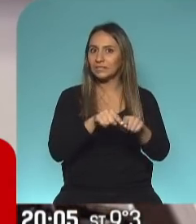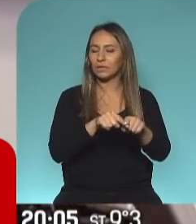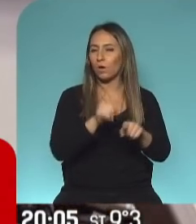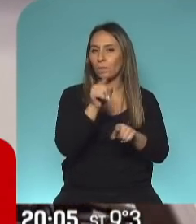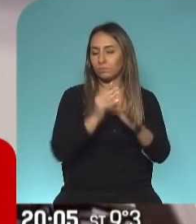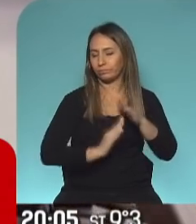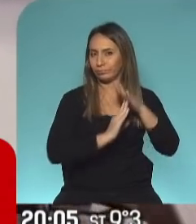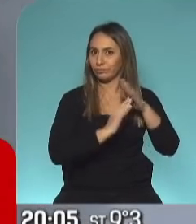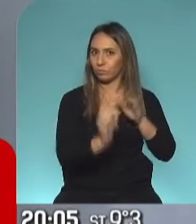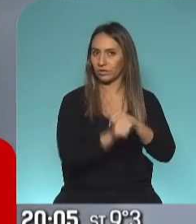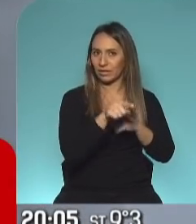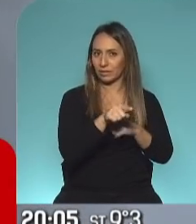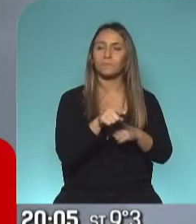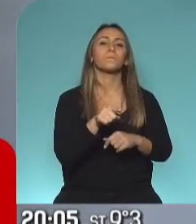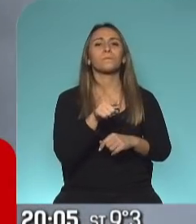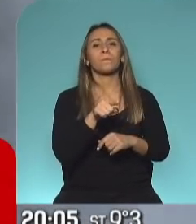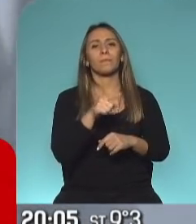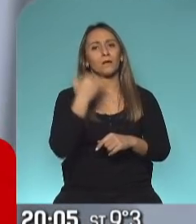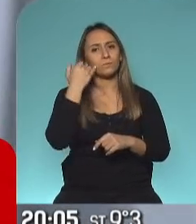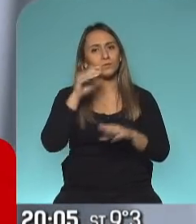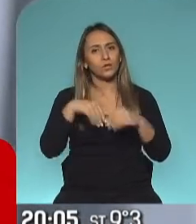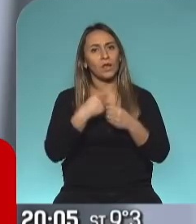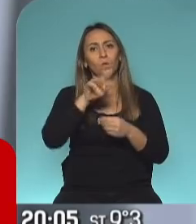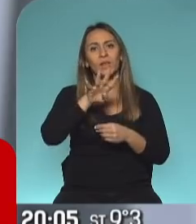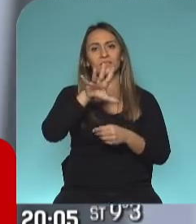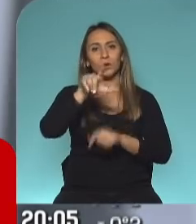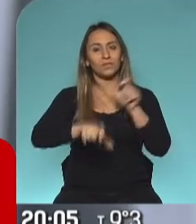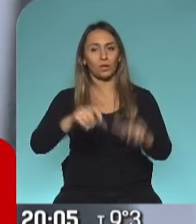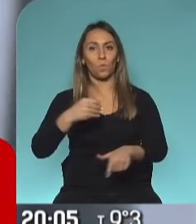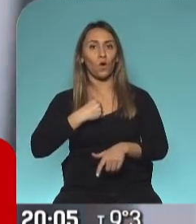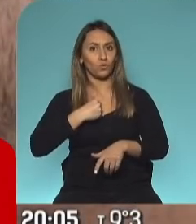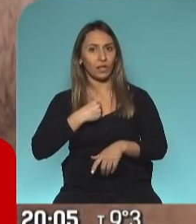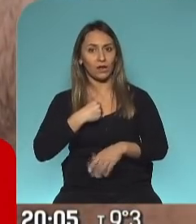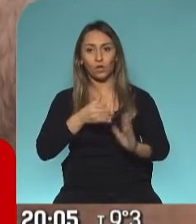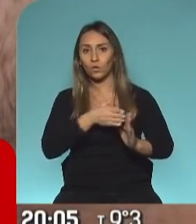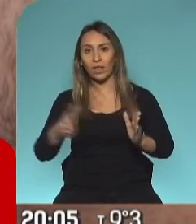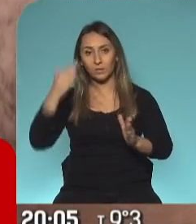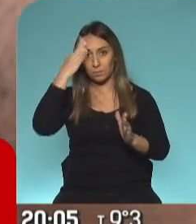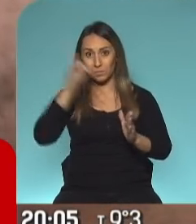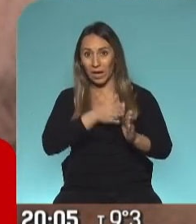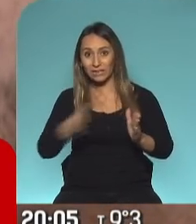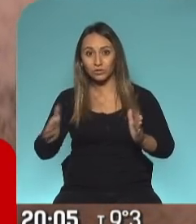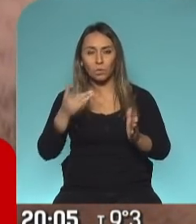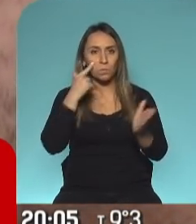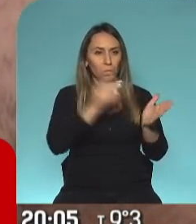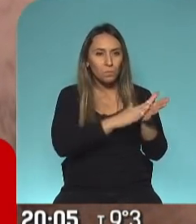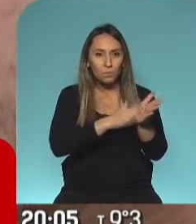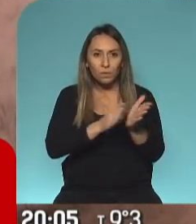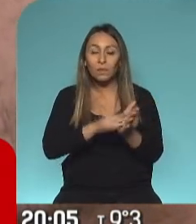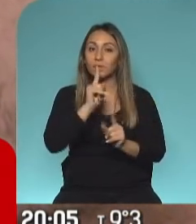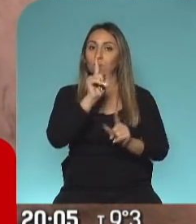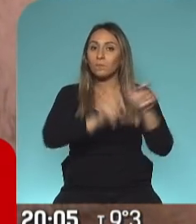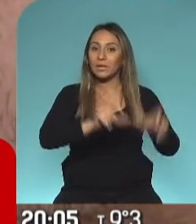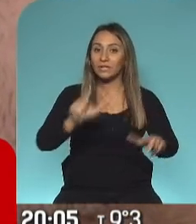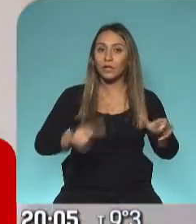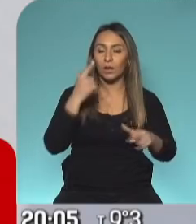doctor. Se han probado sobre 45 voluntarios durante todo el mes de marzo. Han desarrollado estos voluntarios